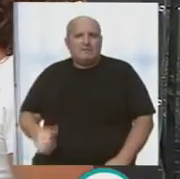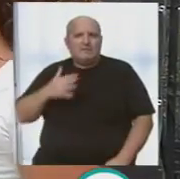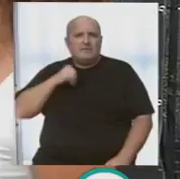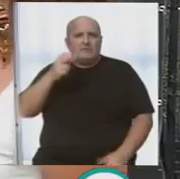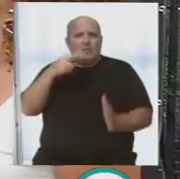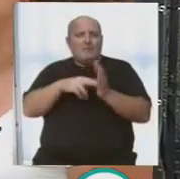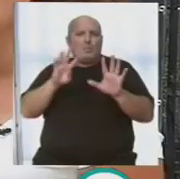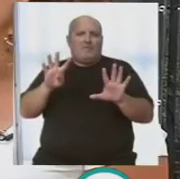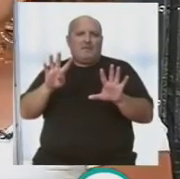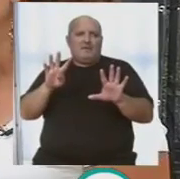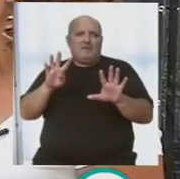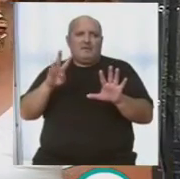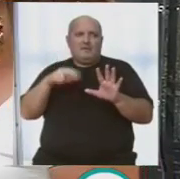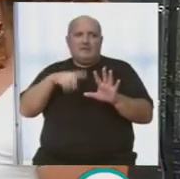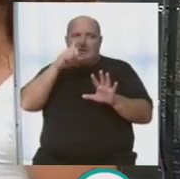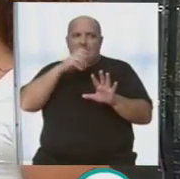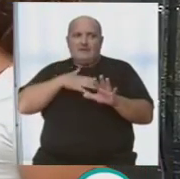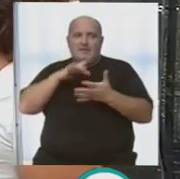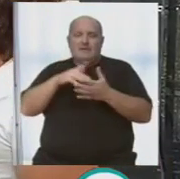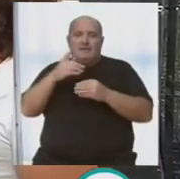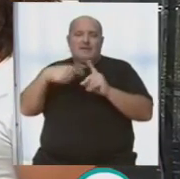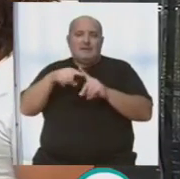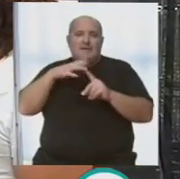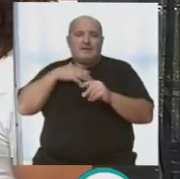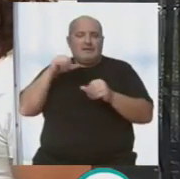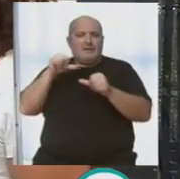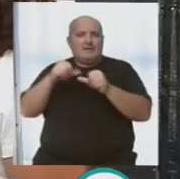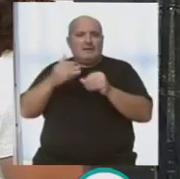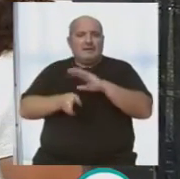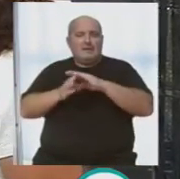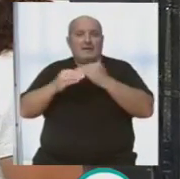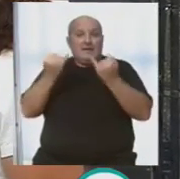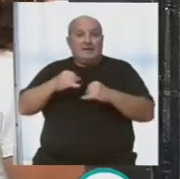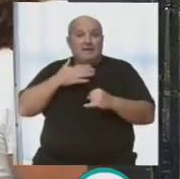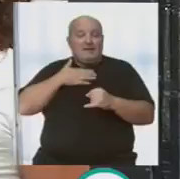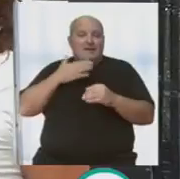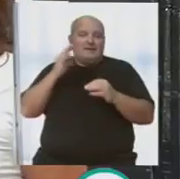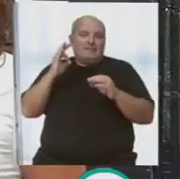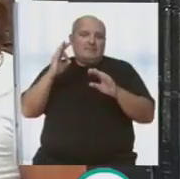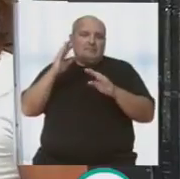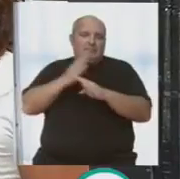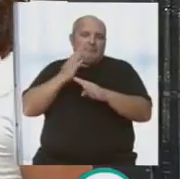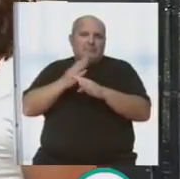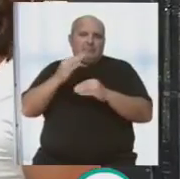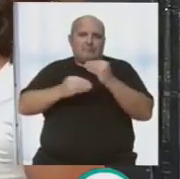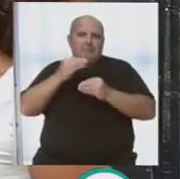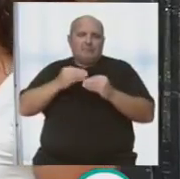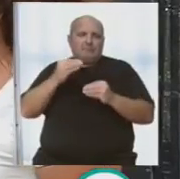en el año 2009. Y este año no es que vuelva, este año es que recuperamos el festival de Río de Janeiro, que se devase